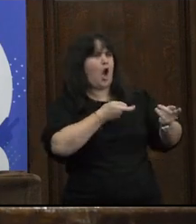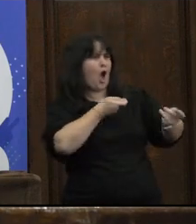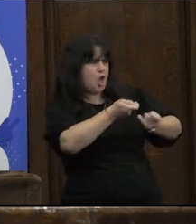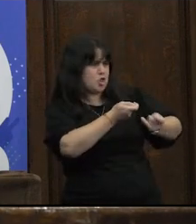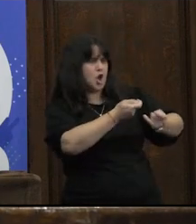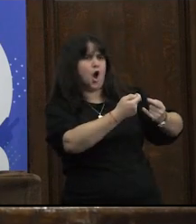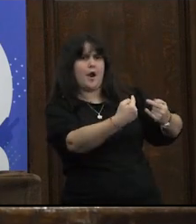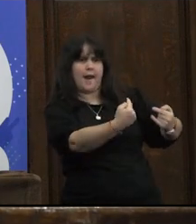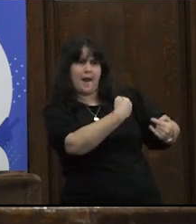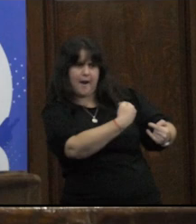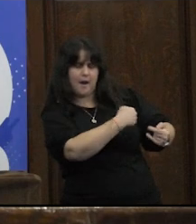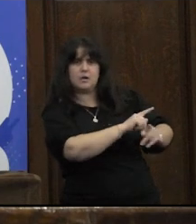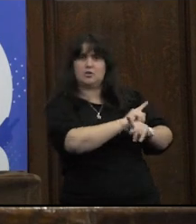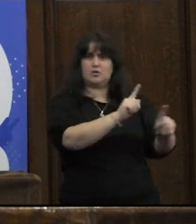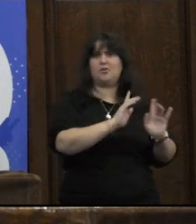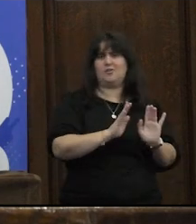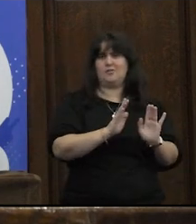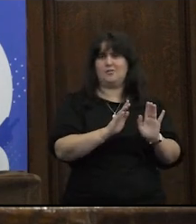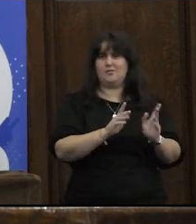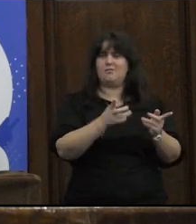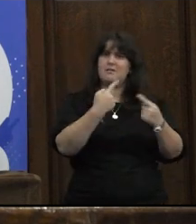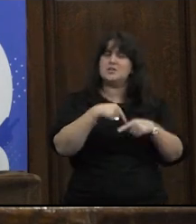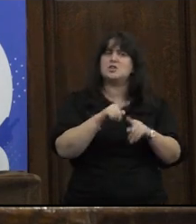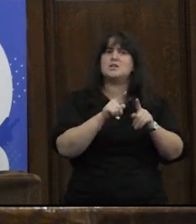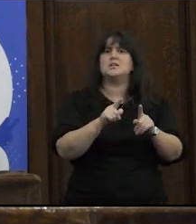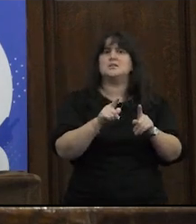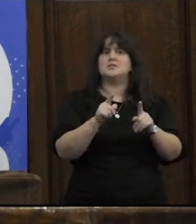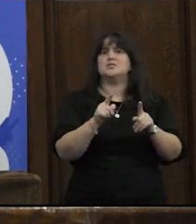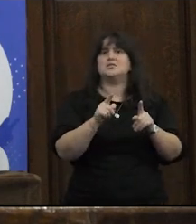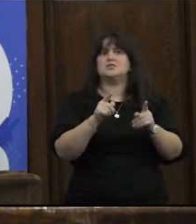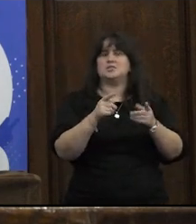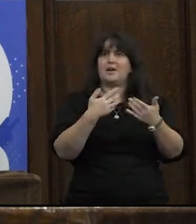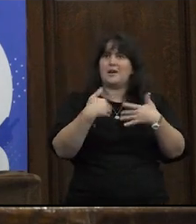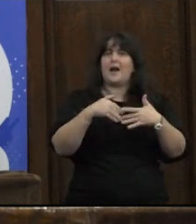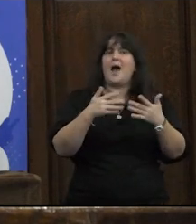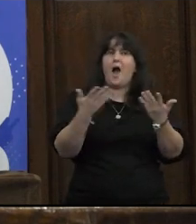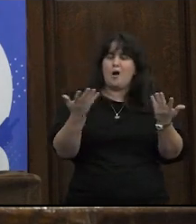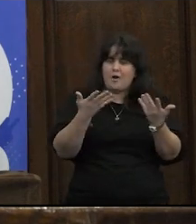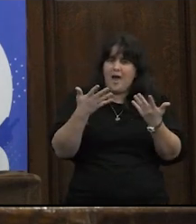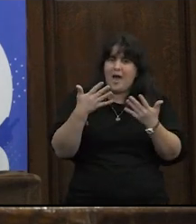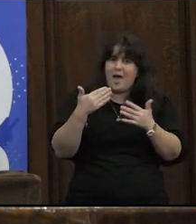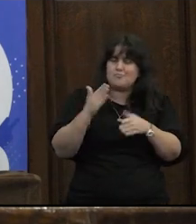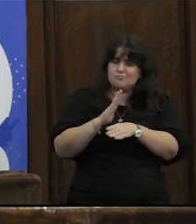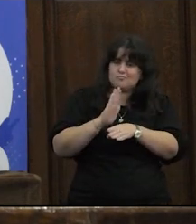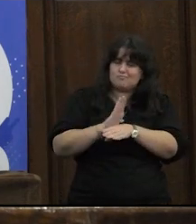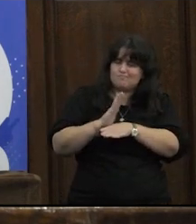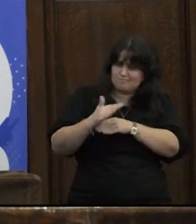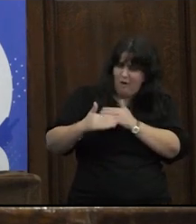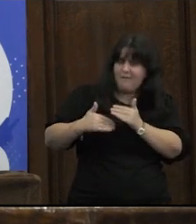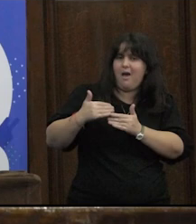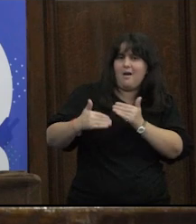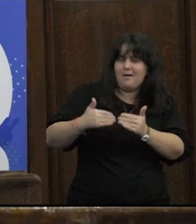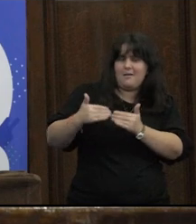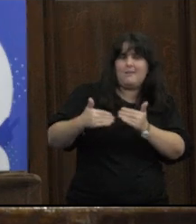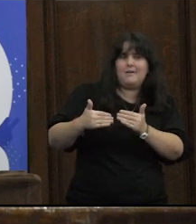controles entonces me parece que son todos esos movimientos que están siendo y que están siendo también